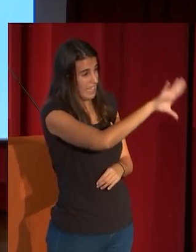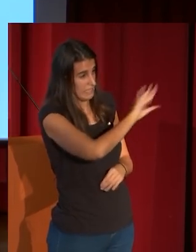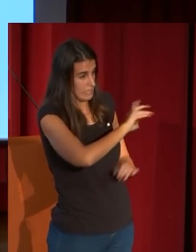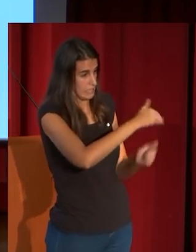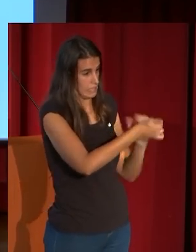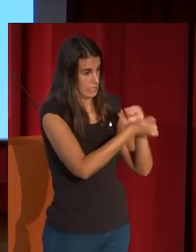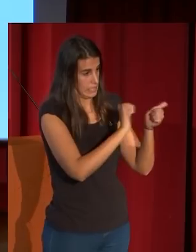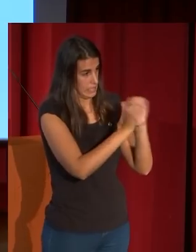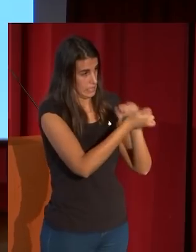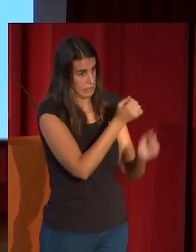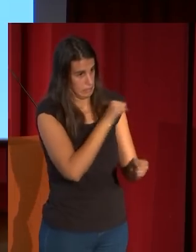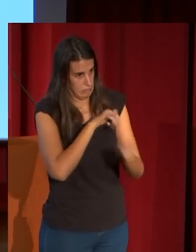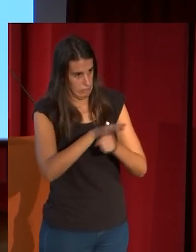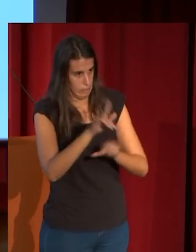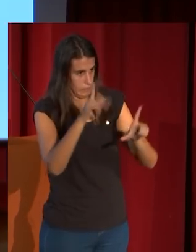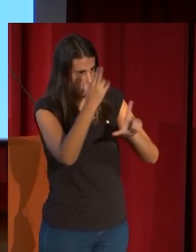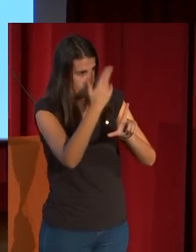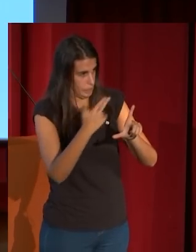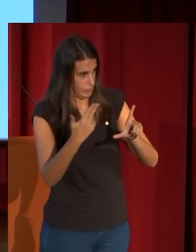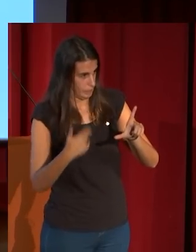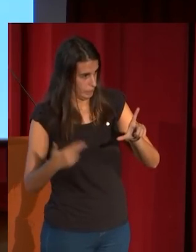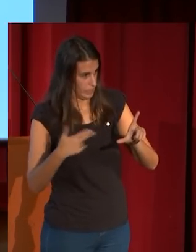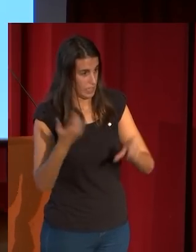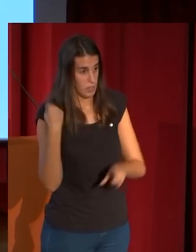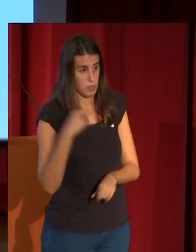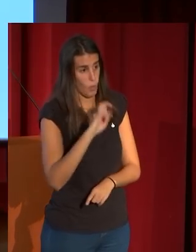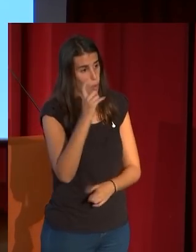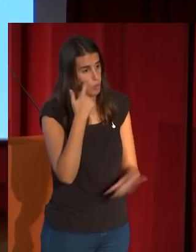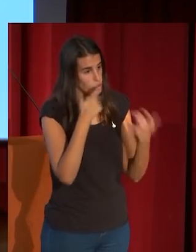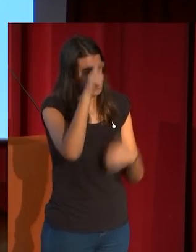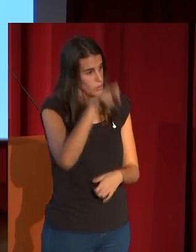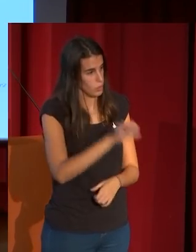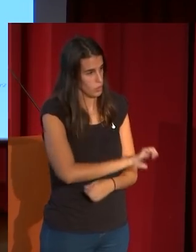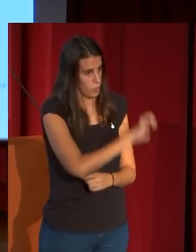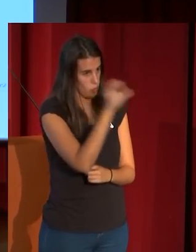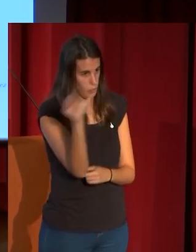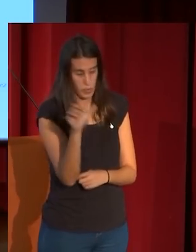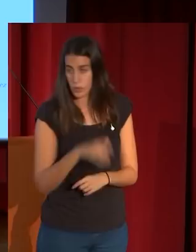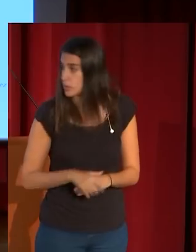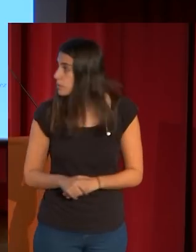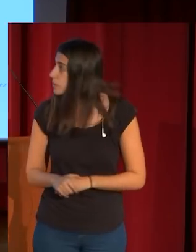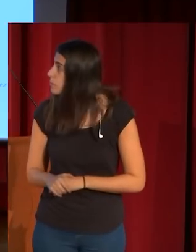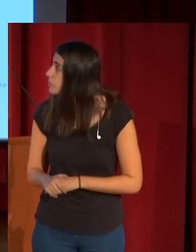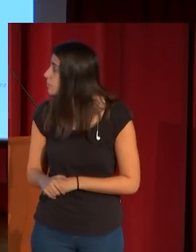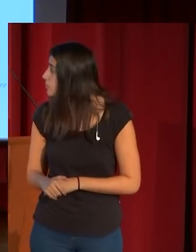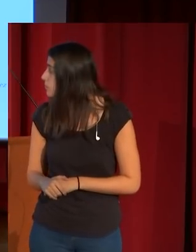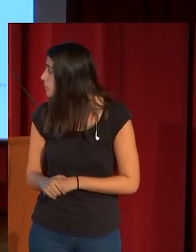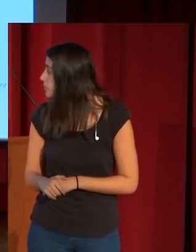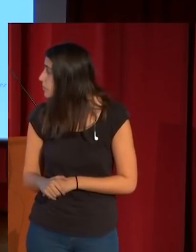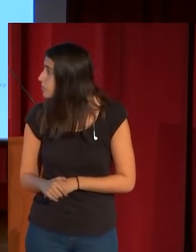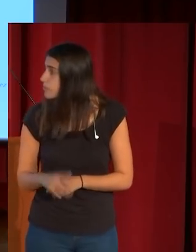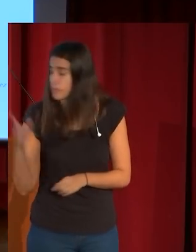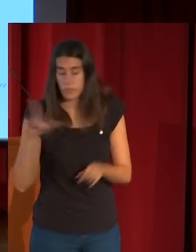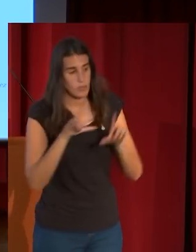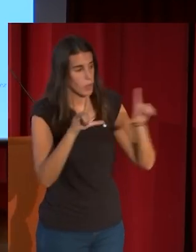su época, no ya español, sino europeo, es capaz de aproximarse, igual que la lección de Velázquez. Esta obra no se ha visto